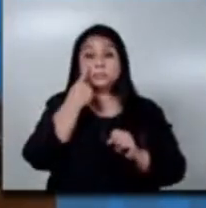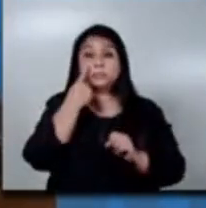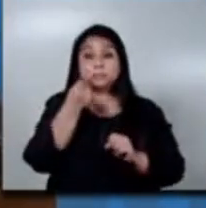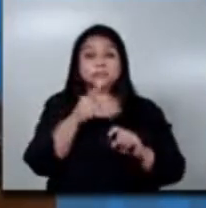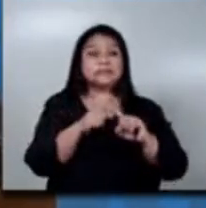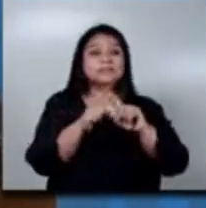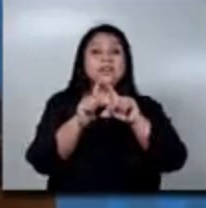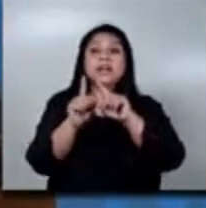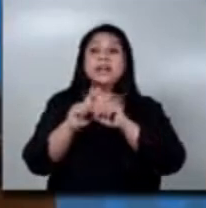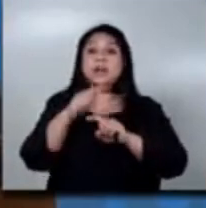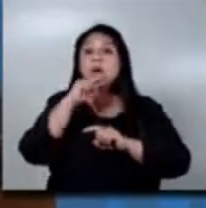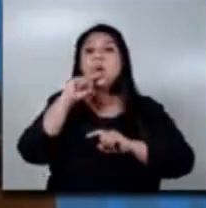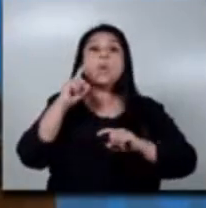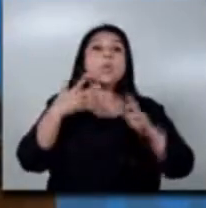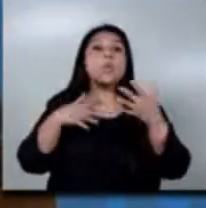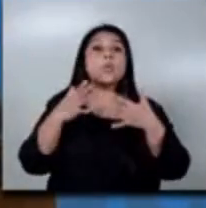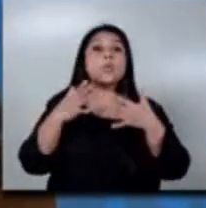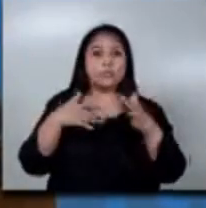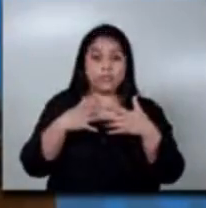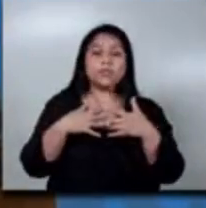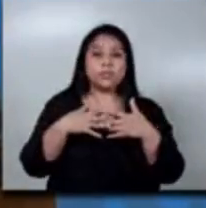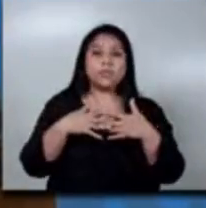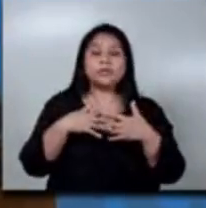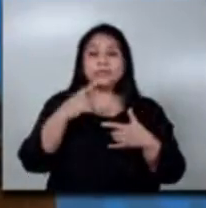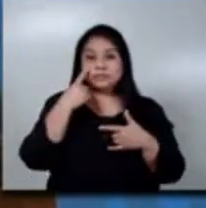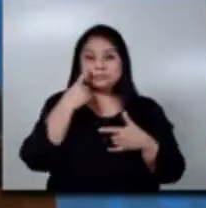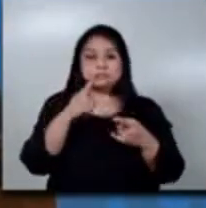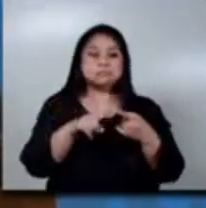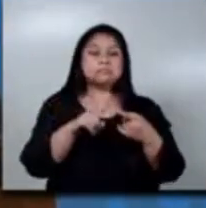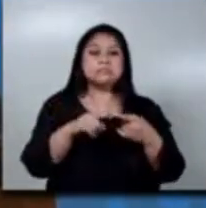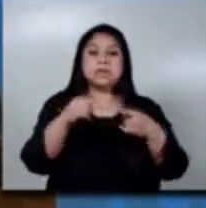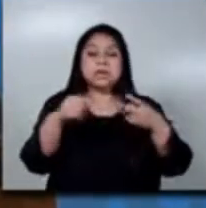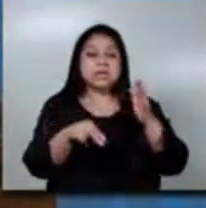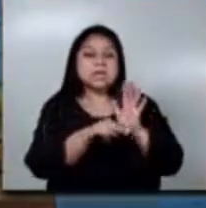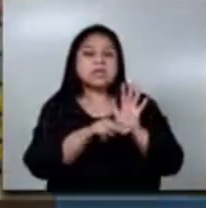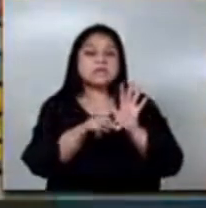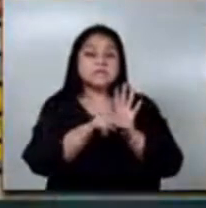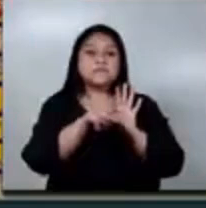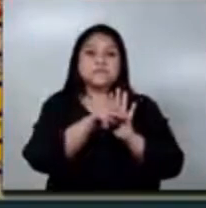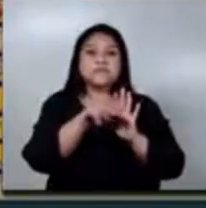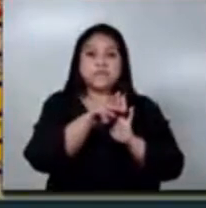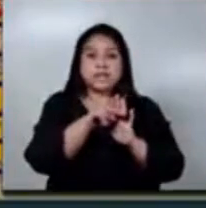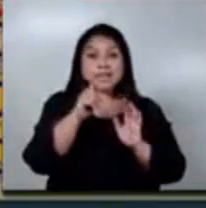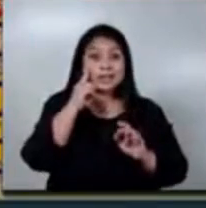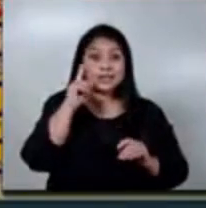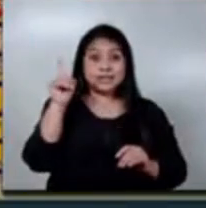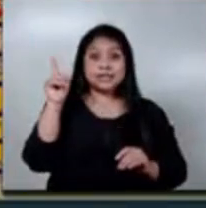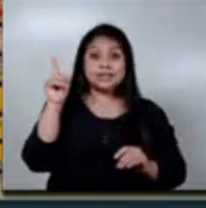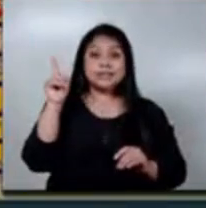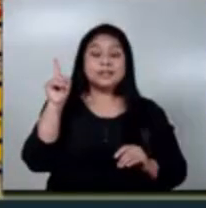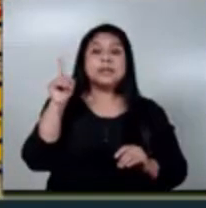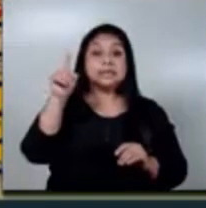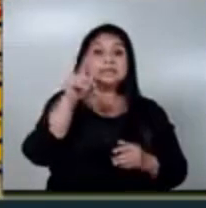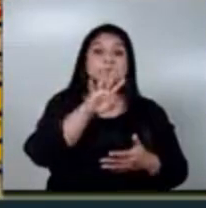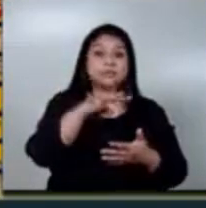diferentes colores. Entonces, cada uno de esos colores significa el nivel de detonación o activación que va a tener el